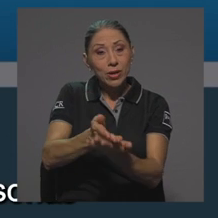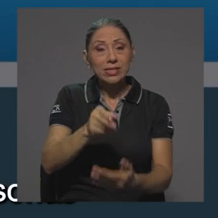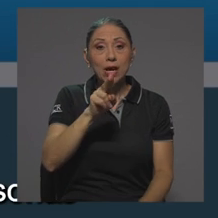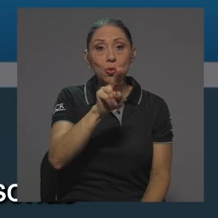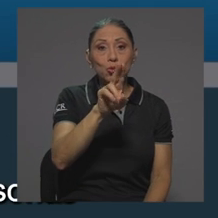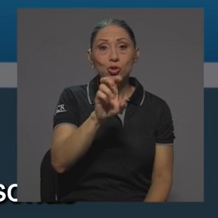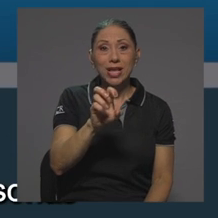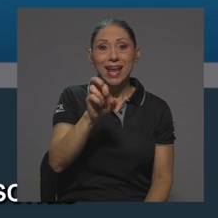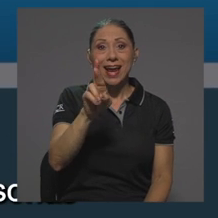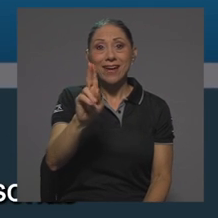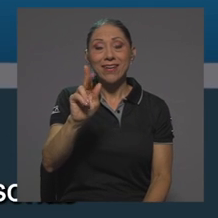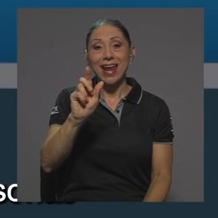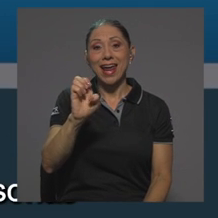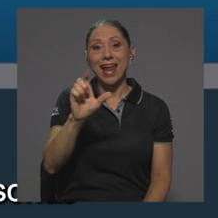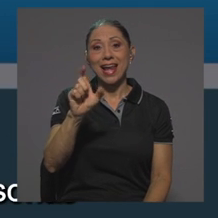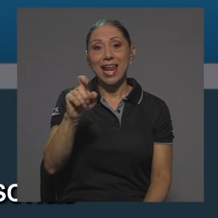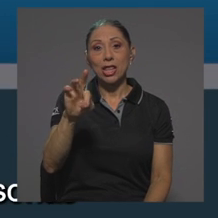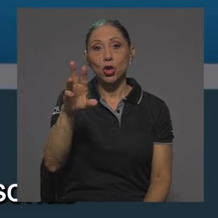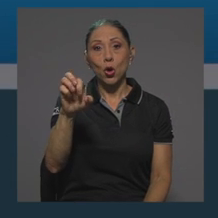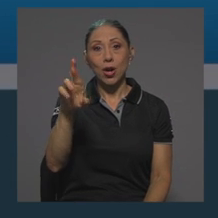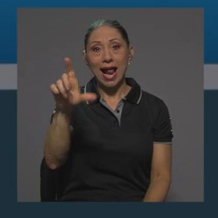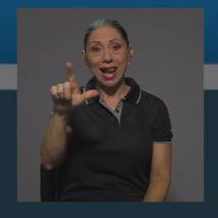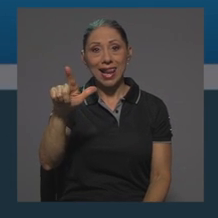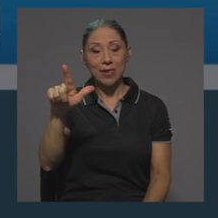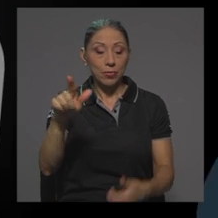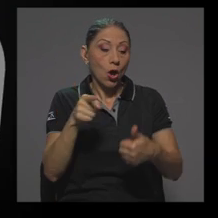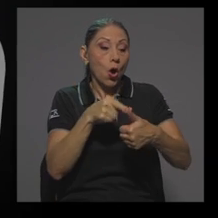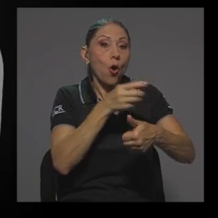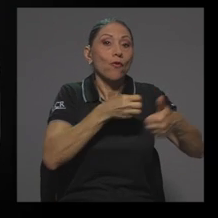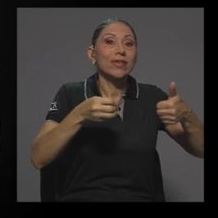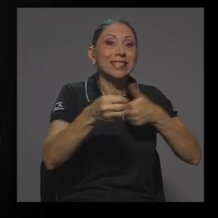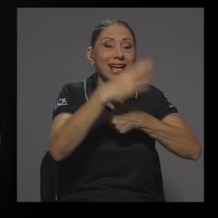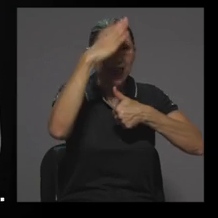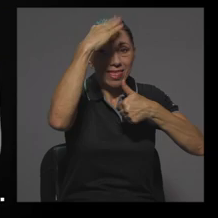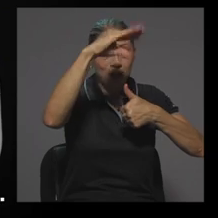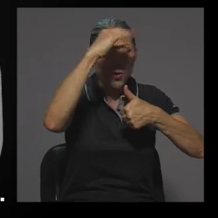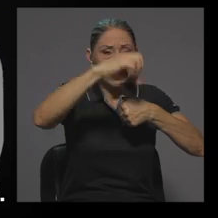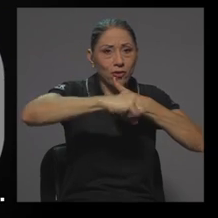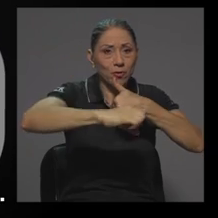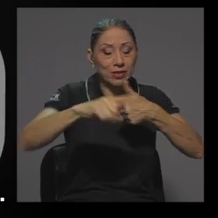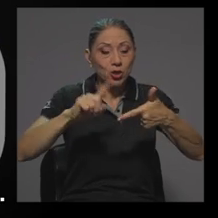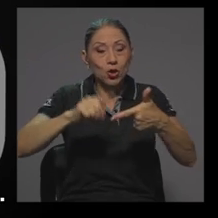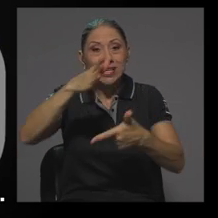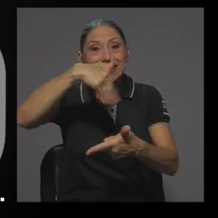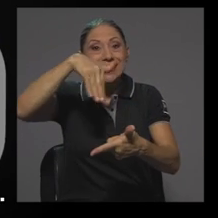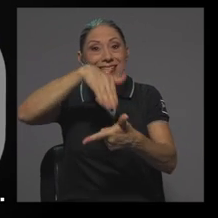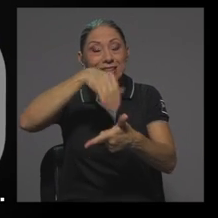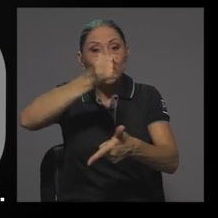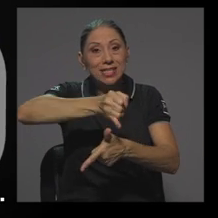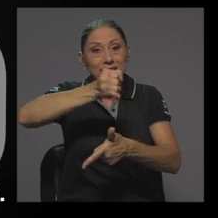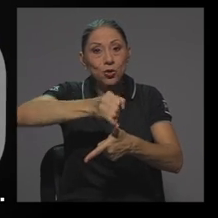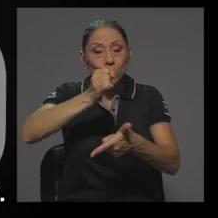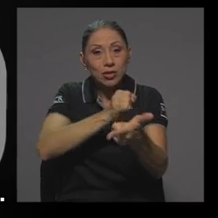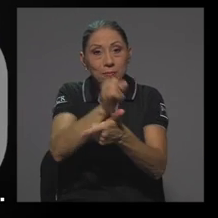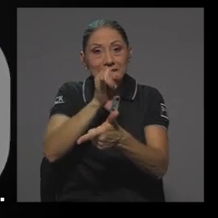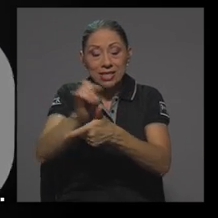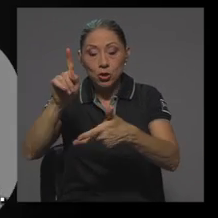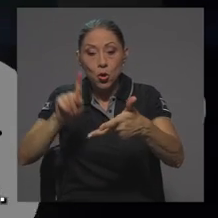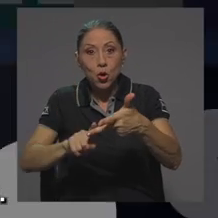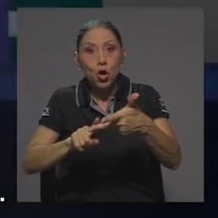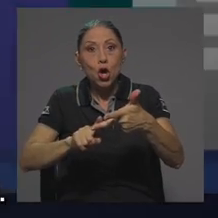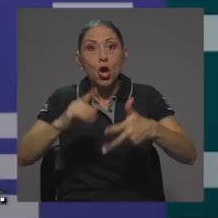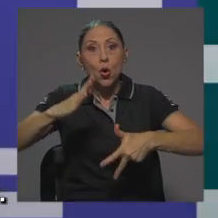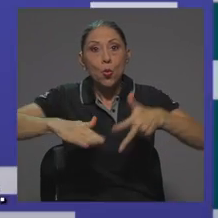UCR Electoral une a la Oficina de Divulgación e Información, Centros e Institutos de Investigación, así como